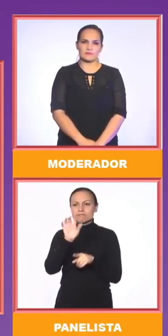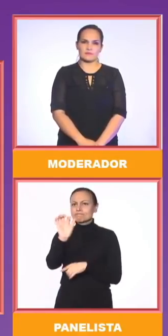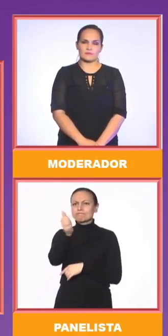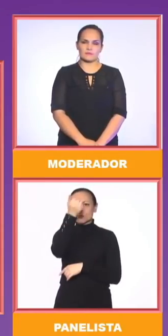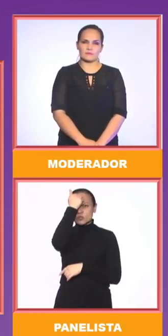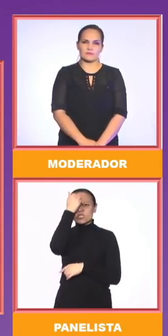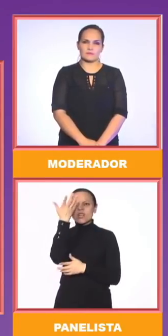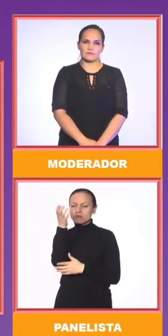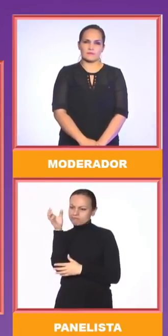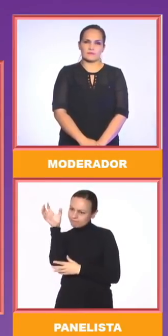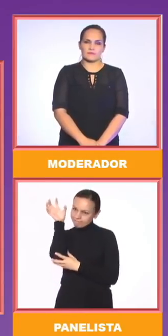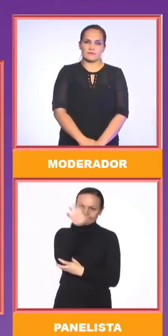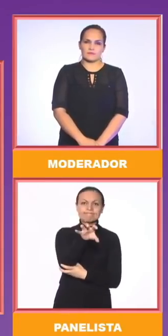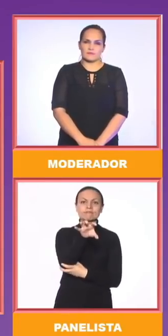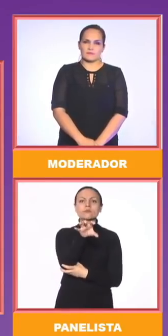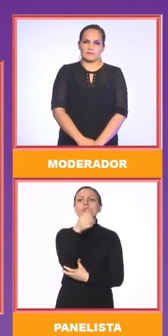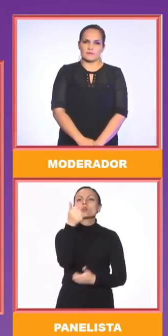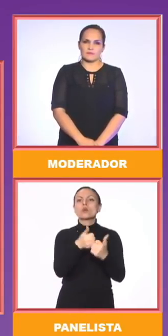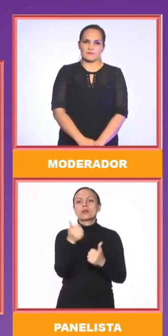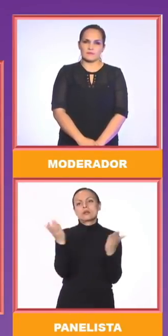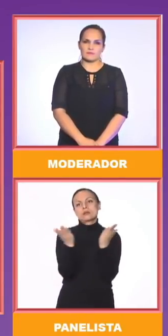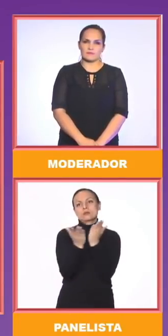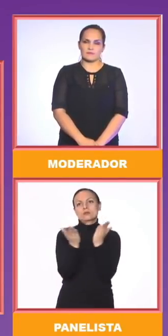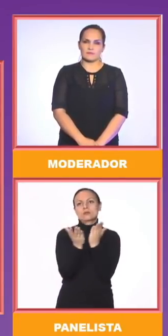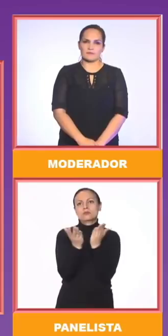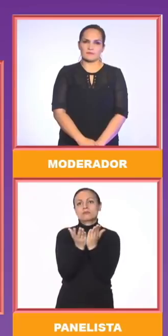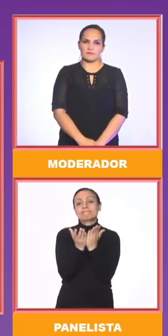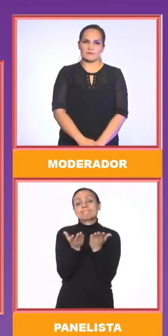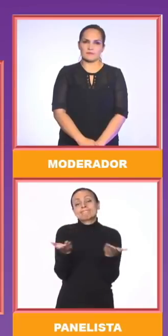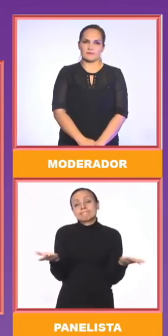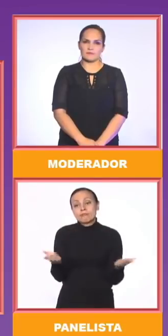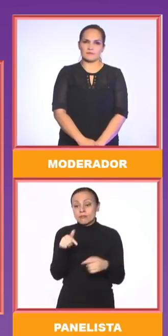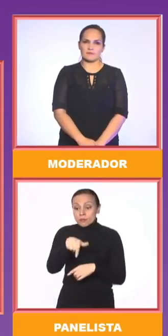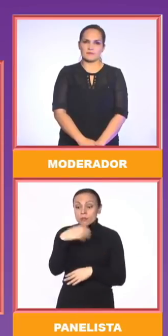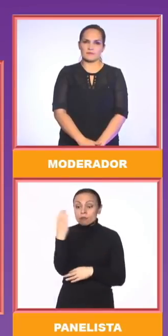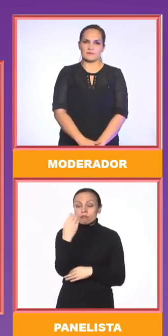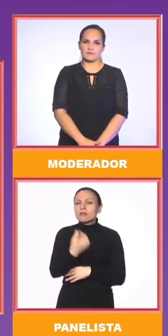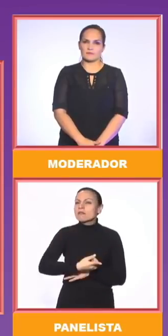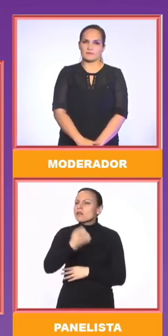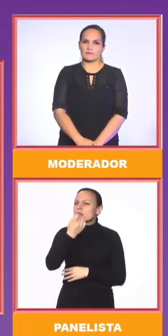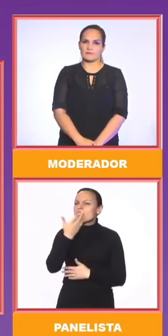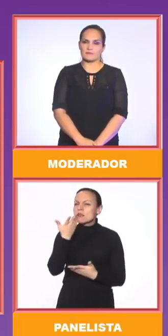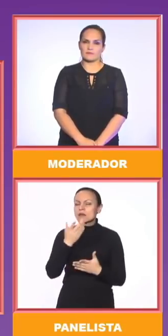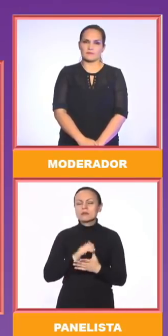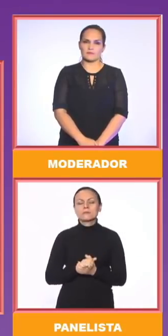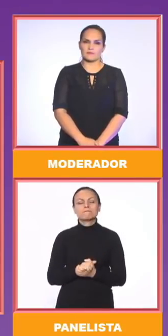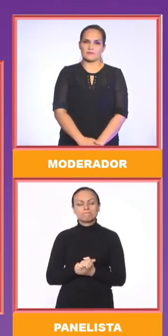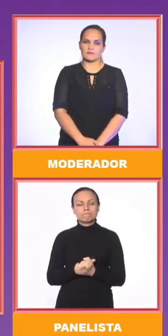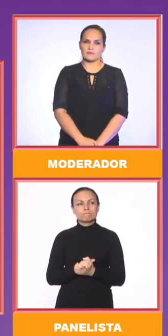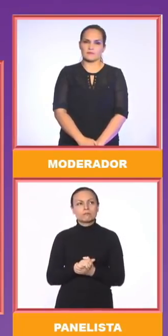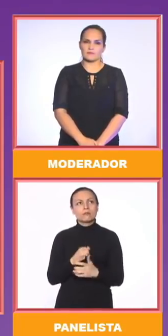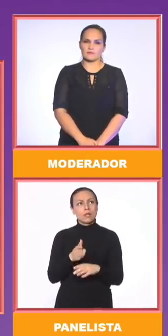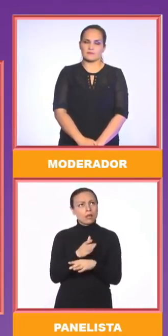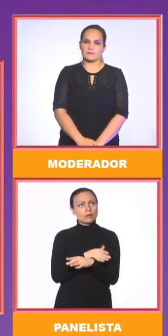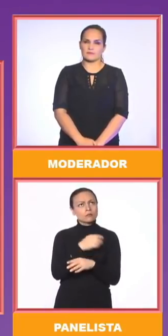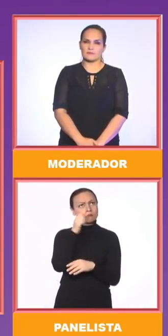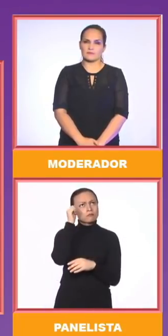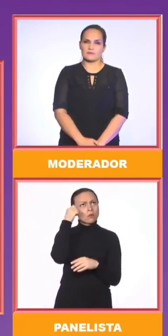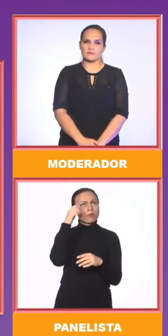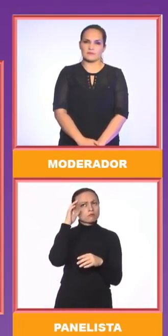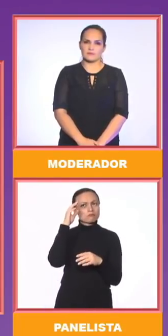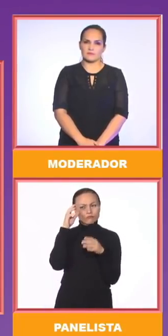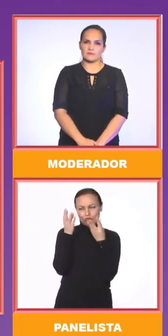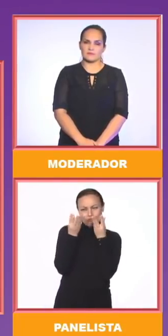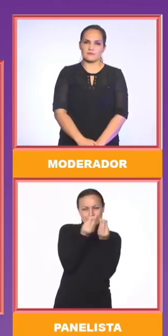en el tema educativo. Pero en Colombia ha faltado, por ejemplo, algo que acordamos un grupo de académicos